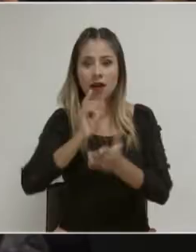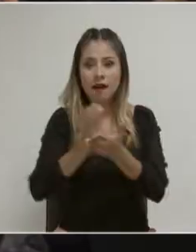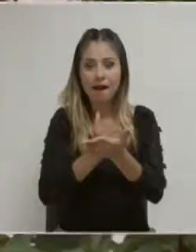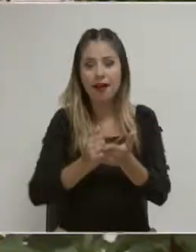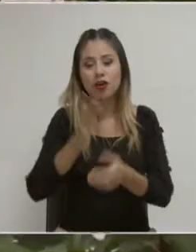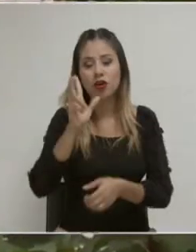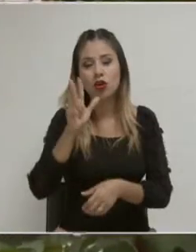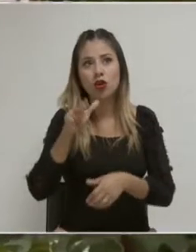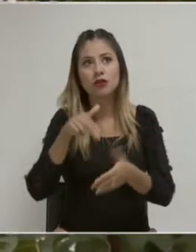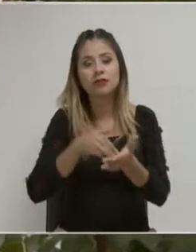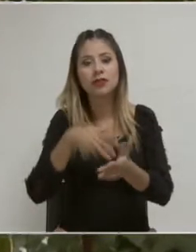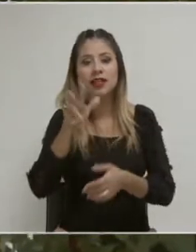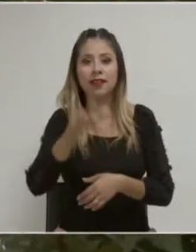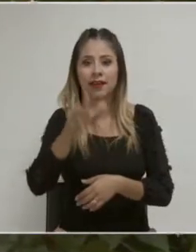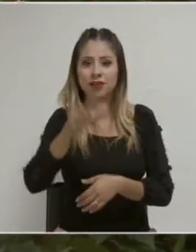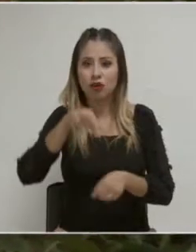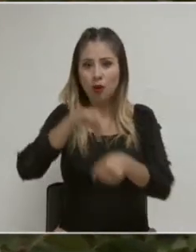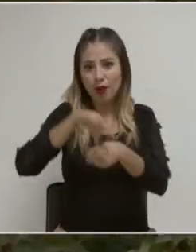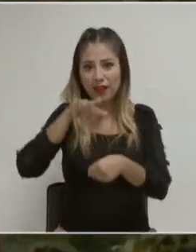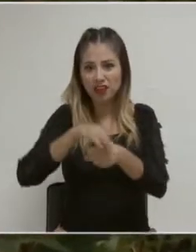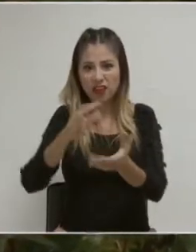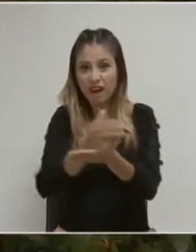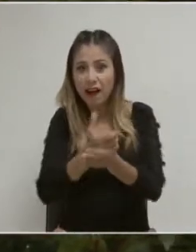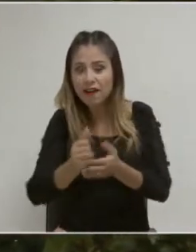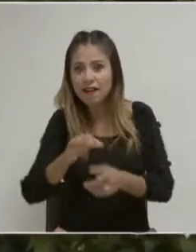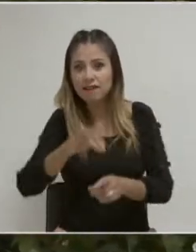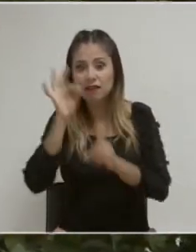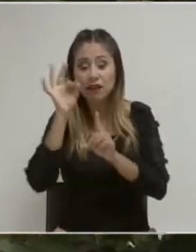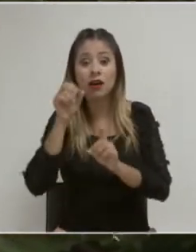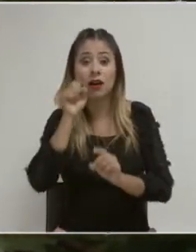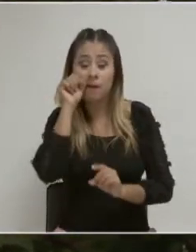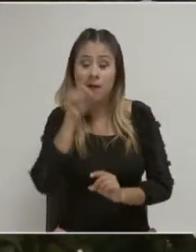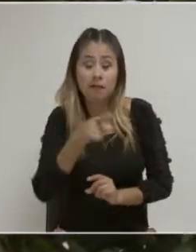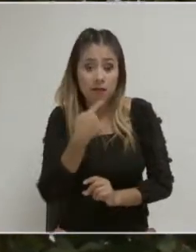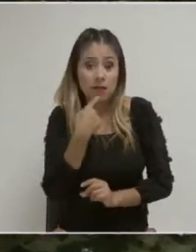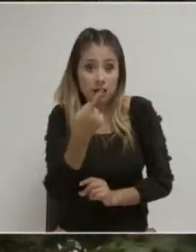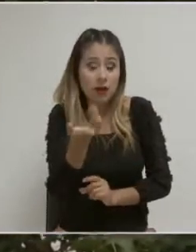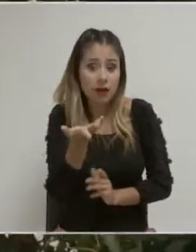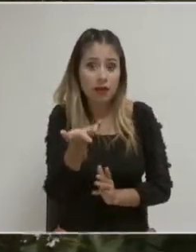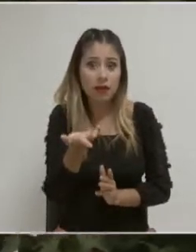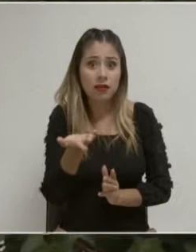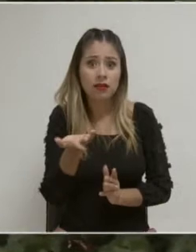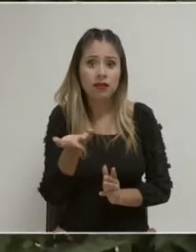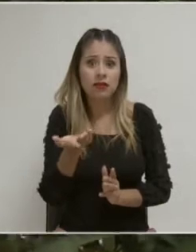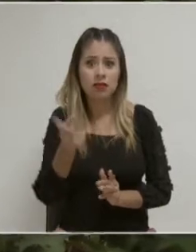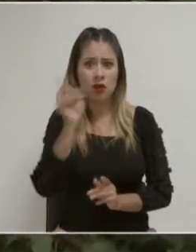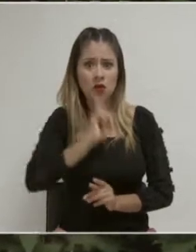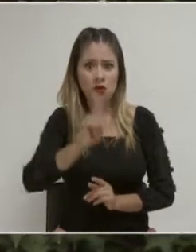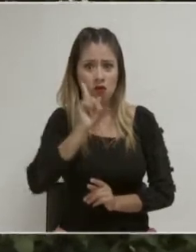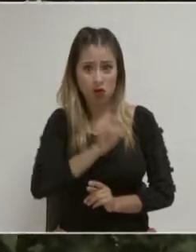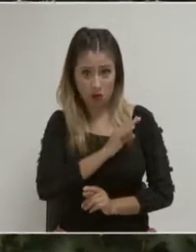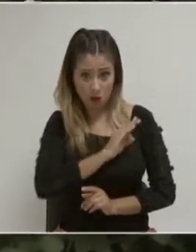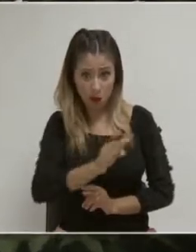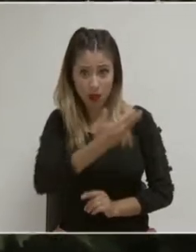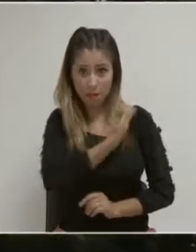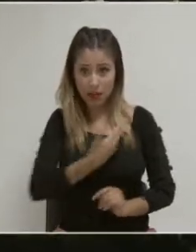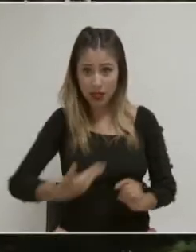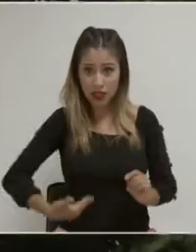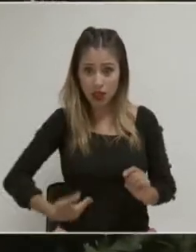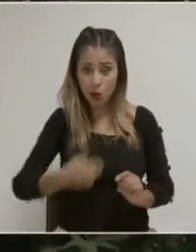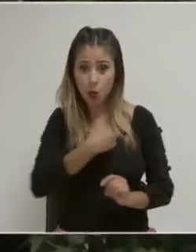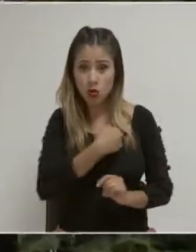todavía estaba el principio que decía que la paridad no aplicaba para las presidencias municipales.